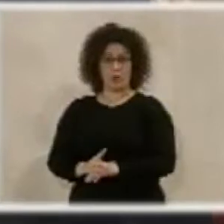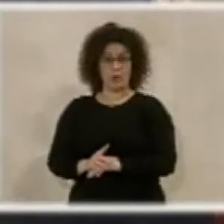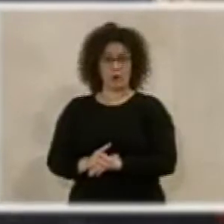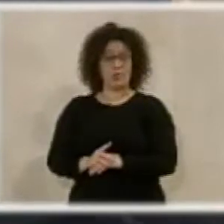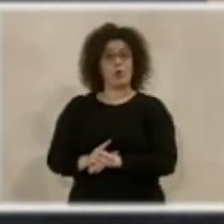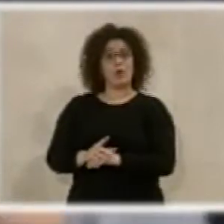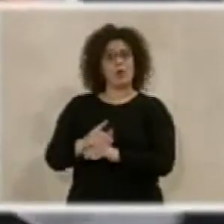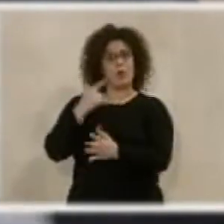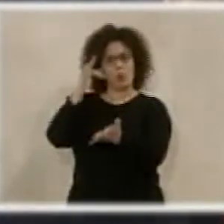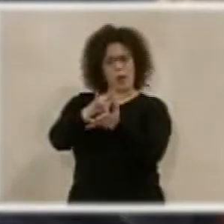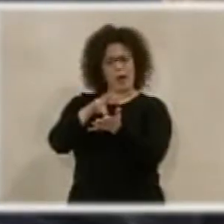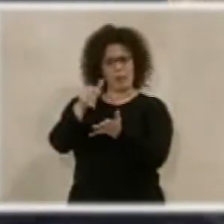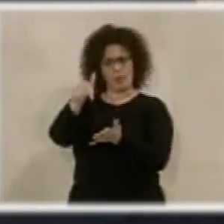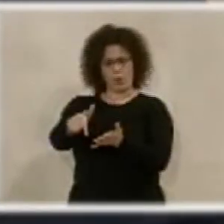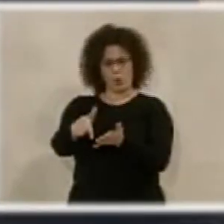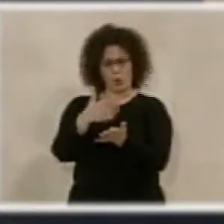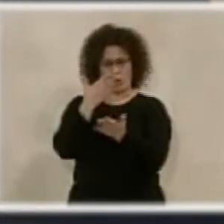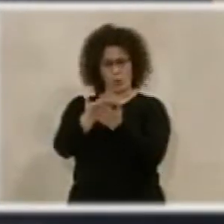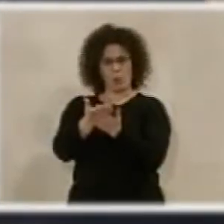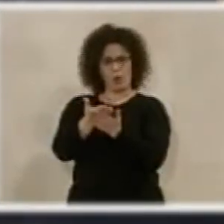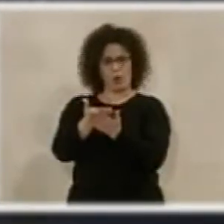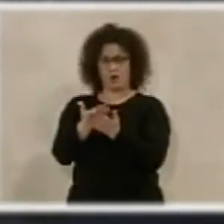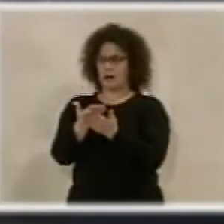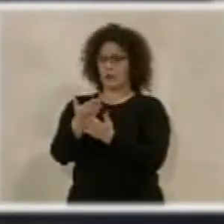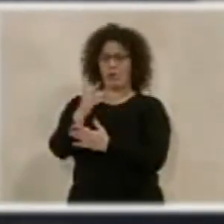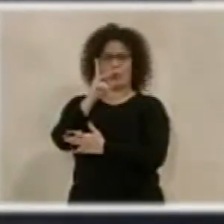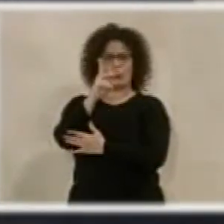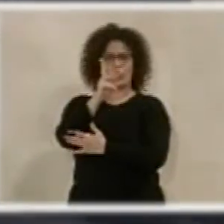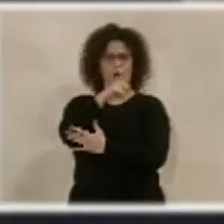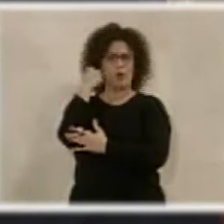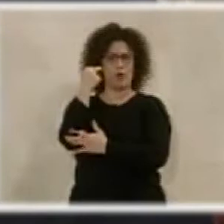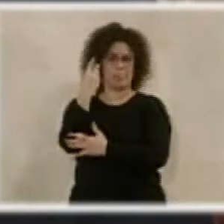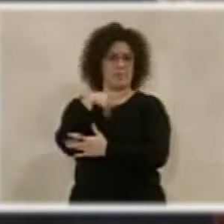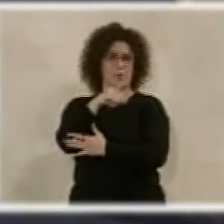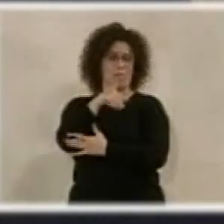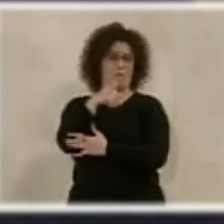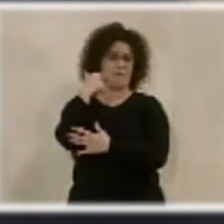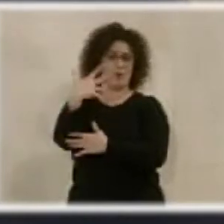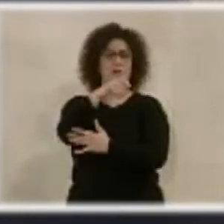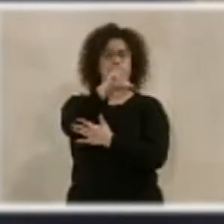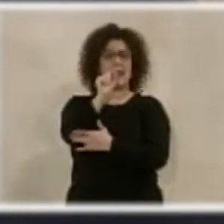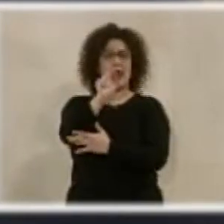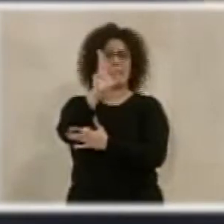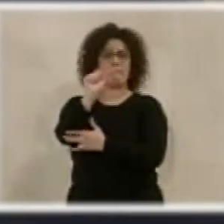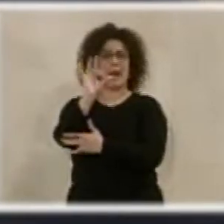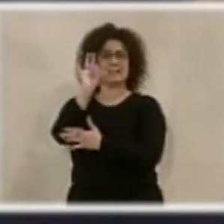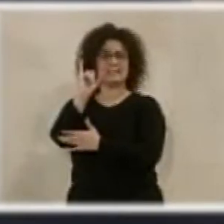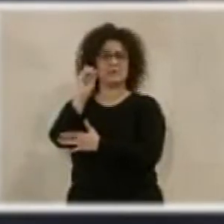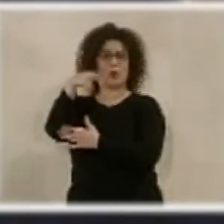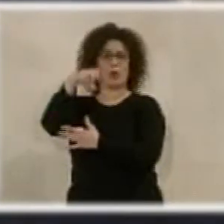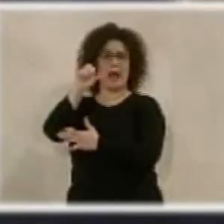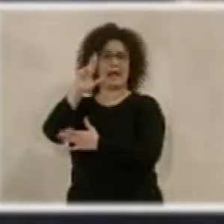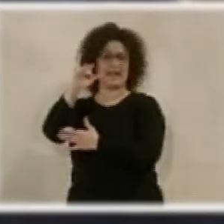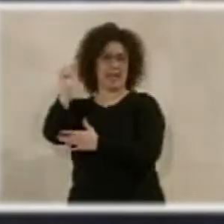Cuando se plantea aquí el nombre de Dolores Ibaruri, la pasionaria, es porque creo que sabe usted,